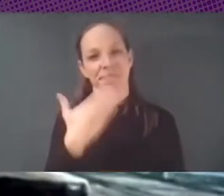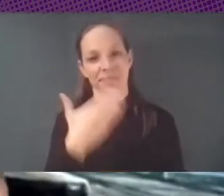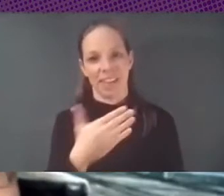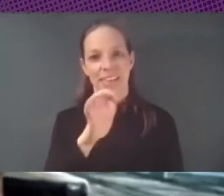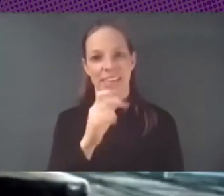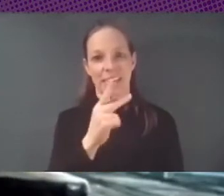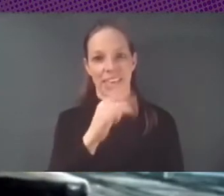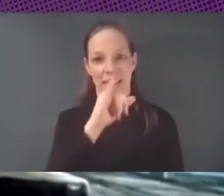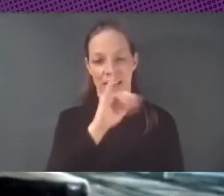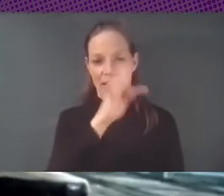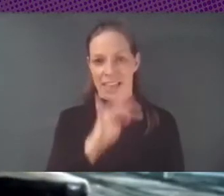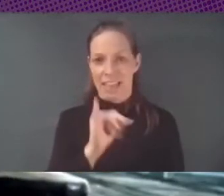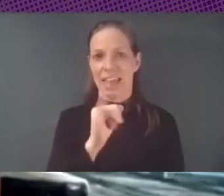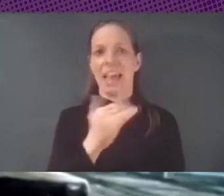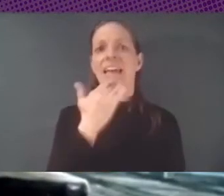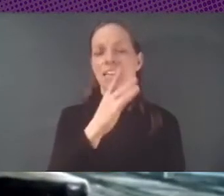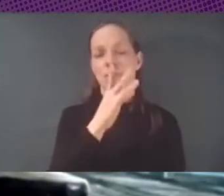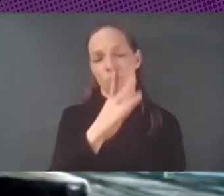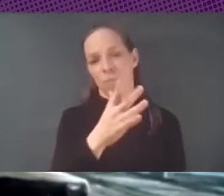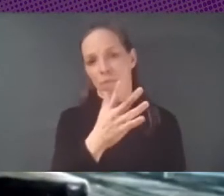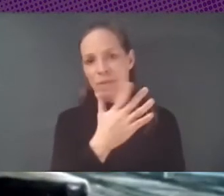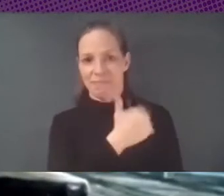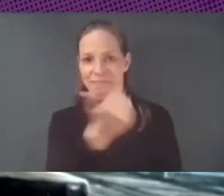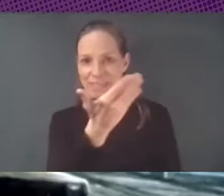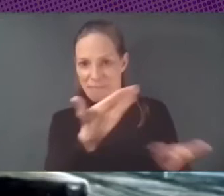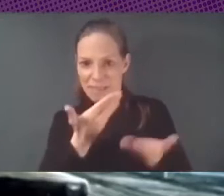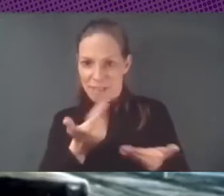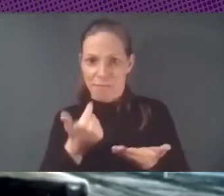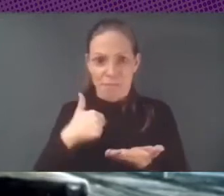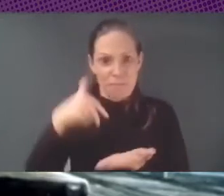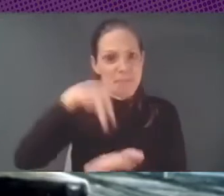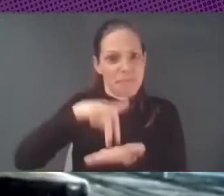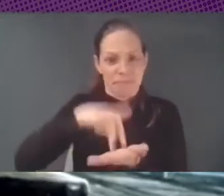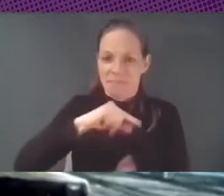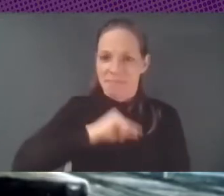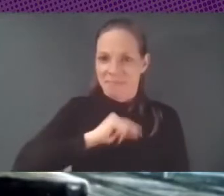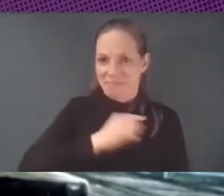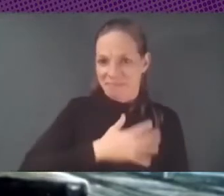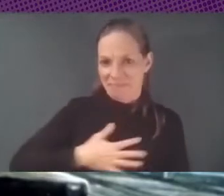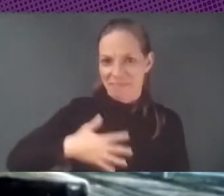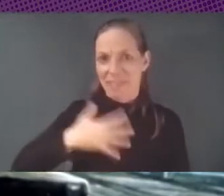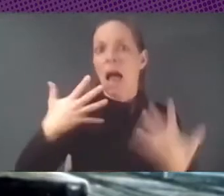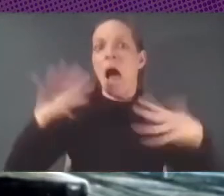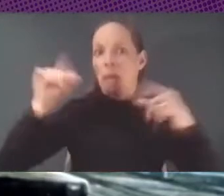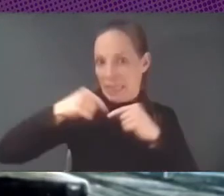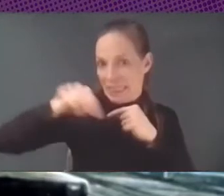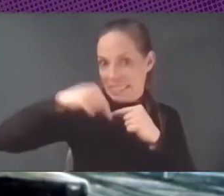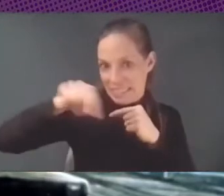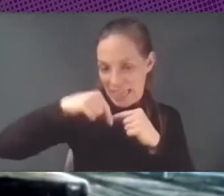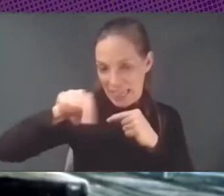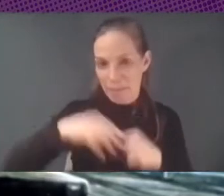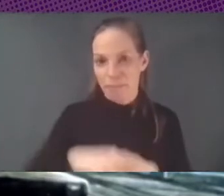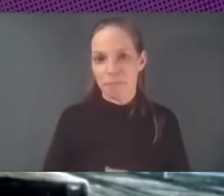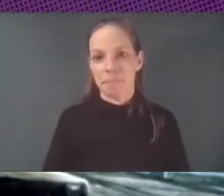por la invitación, sobre todo. Un gusto estar con vosotros en la distancia, pero